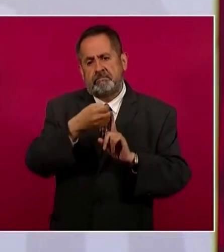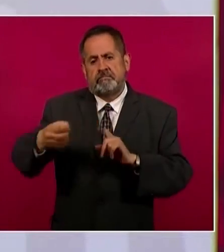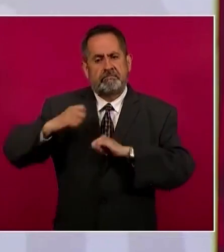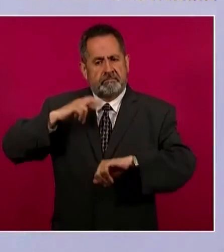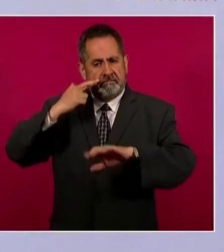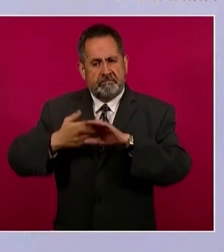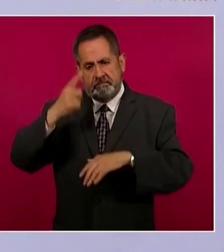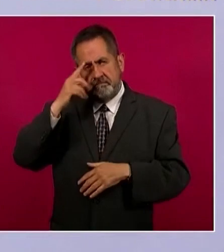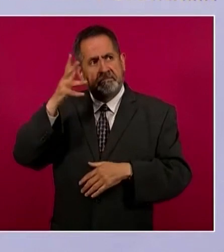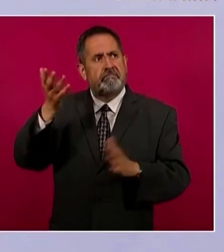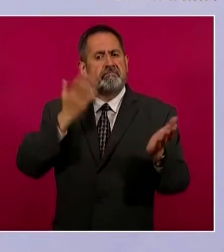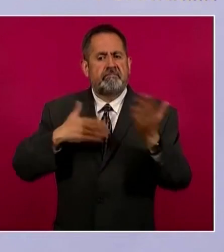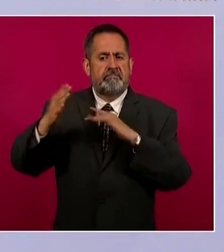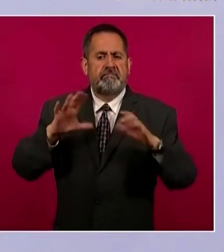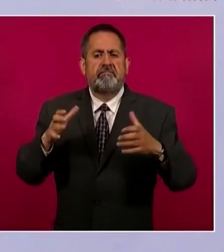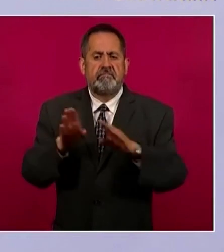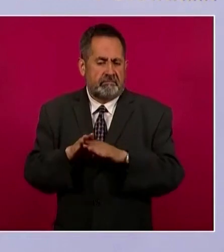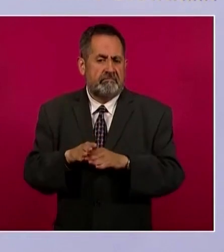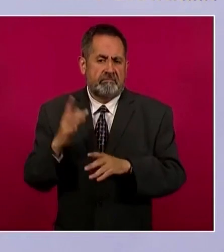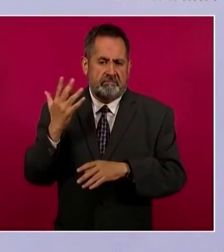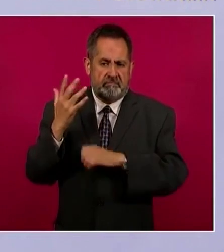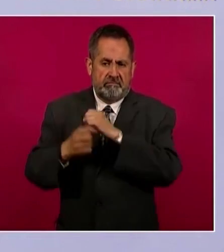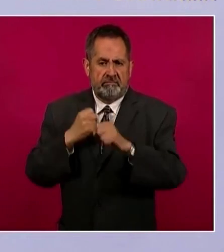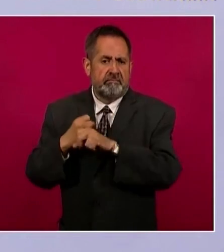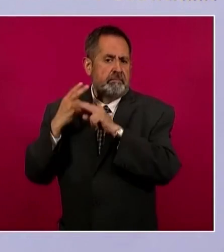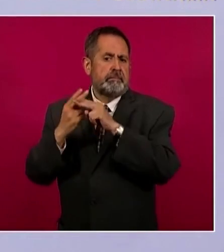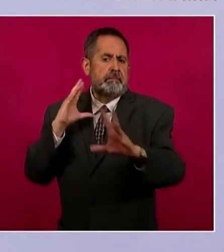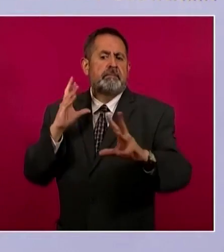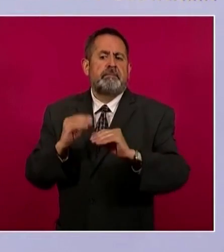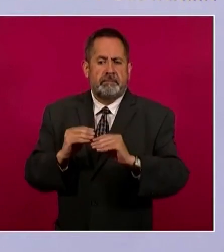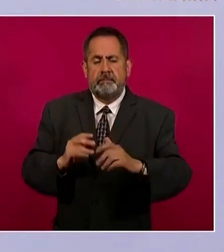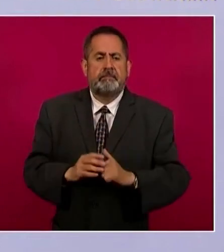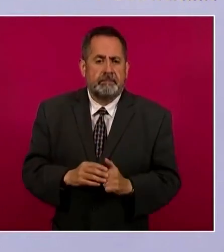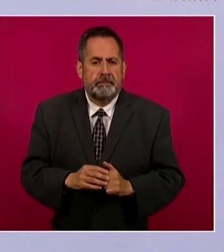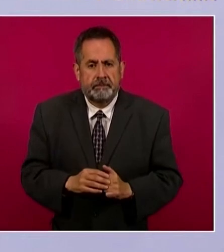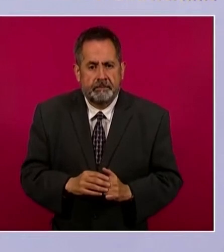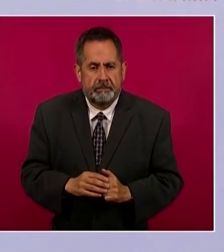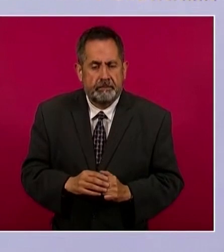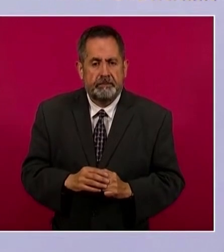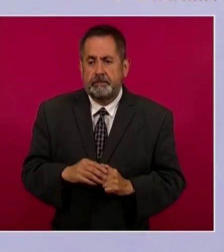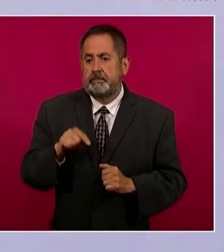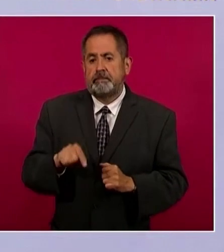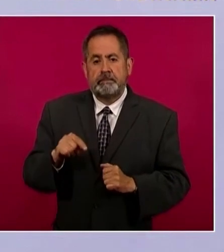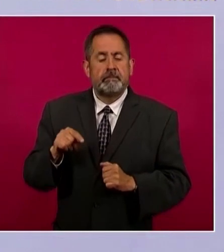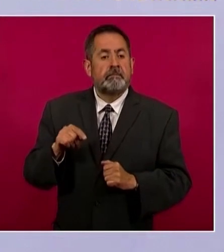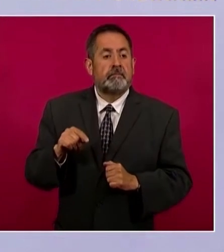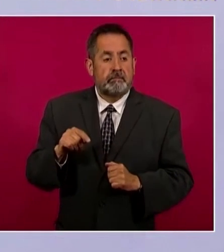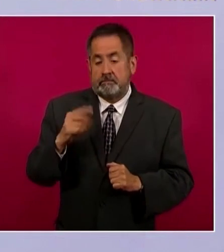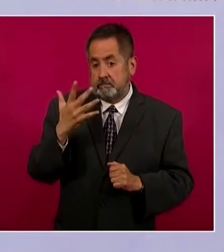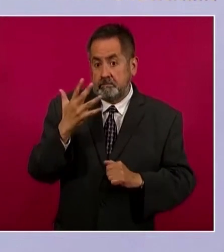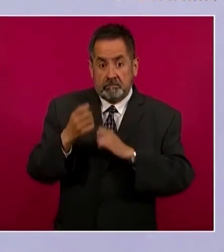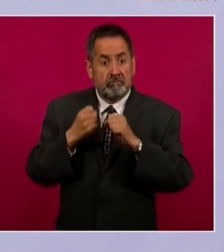para llevar con éxito estos primeros 50 años de vida, este principio democrático que ya lleva cinco décadas